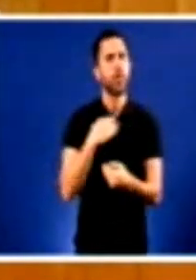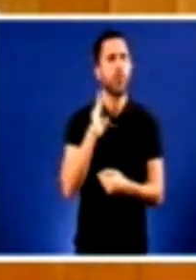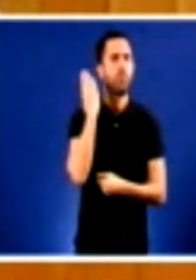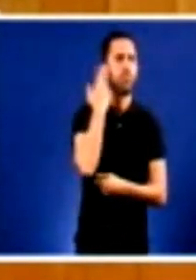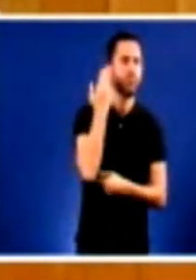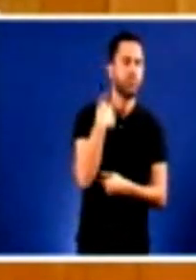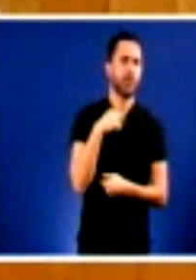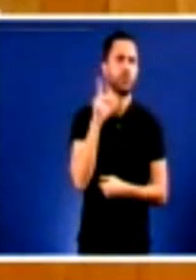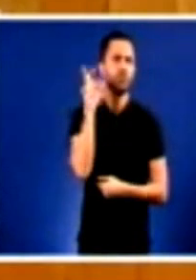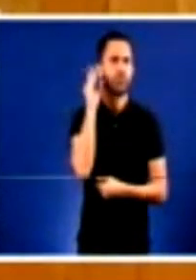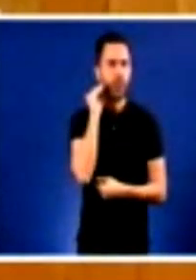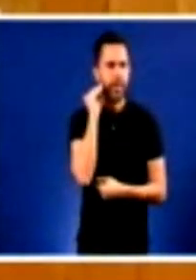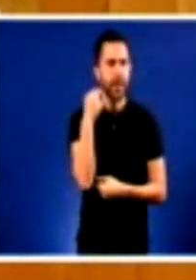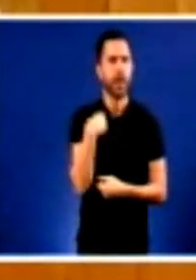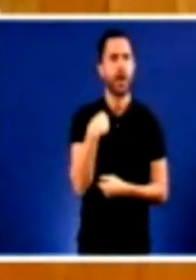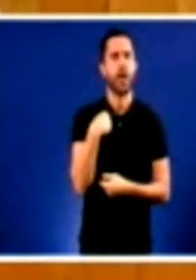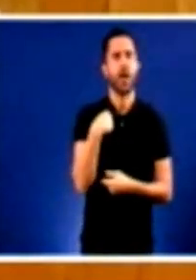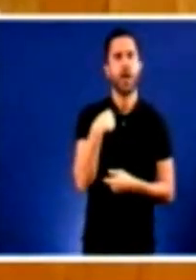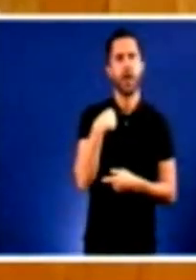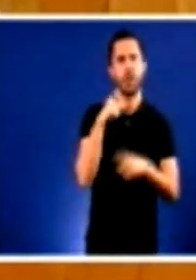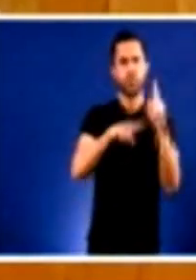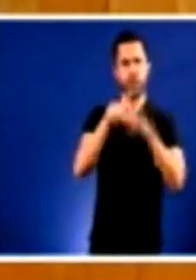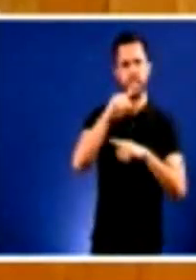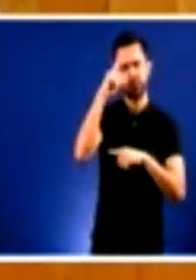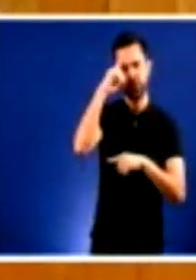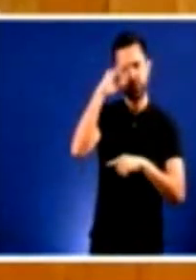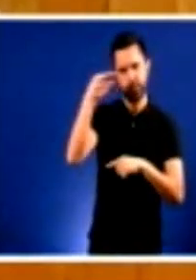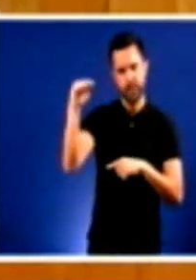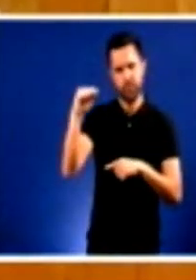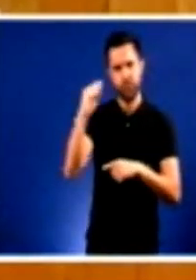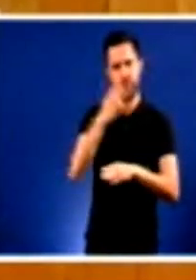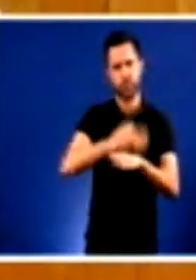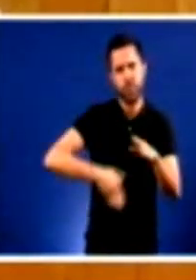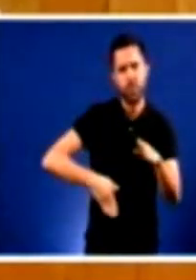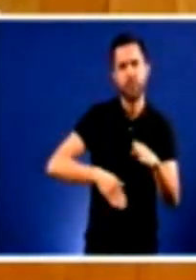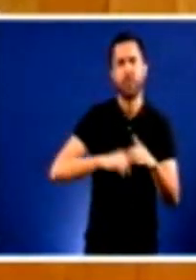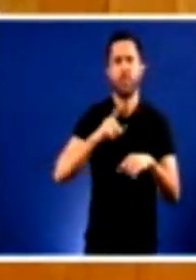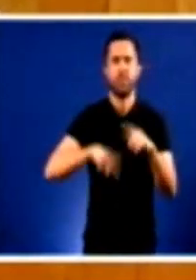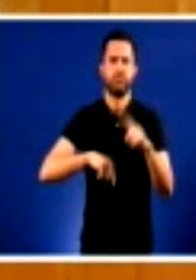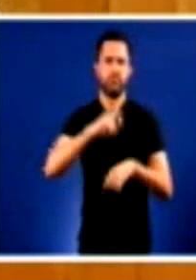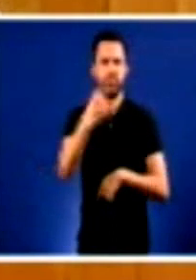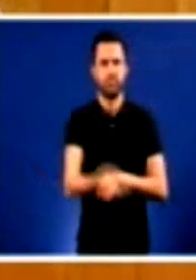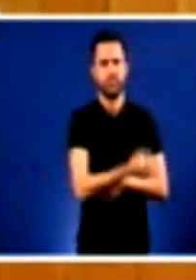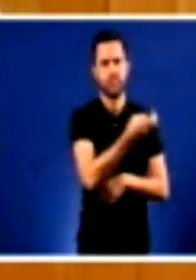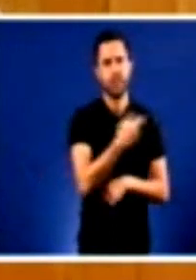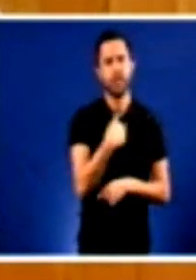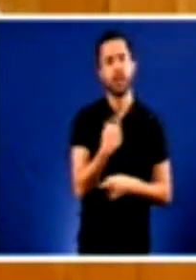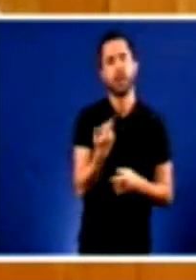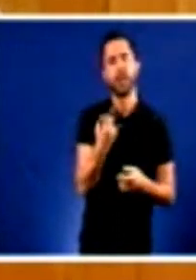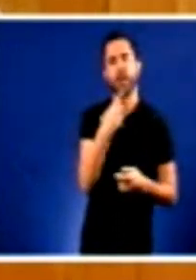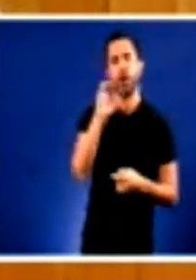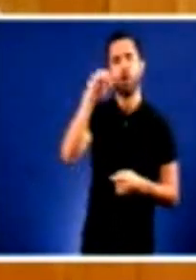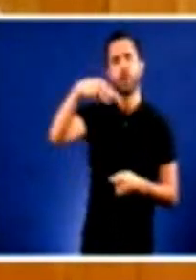amputacións, déficits conectivos e outras. Segundo a OMS, as enfermedades meningocócicas están